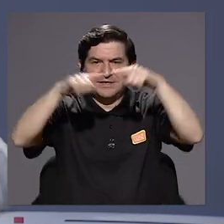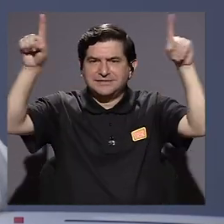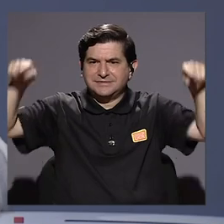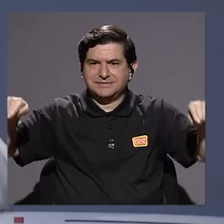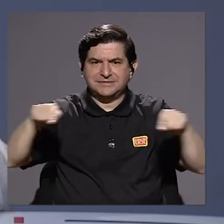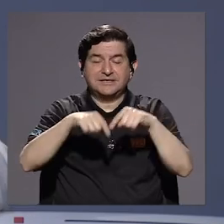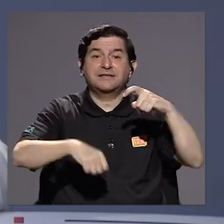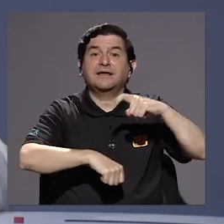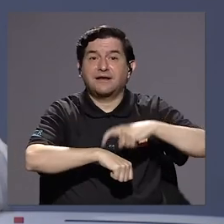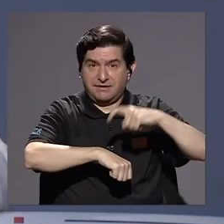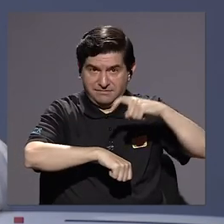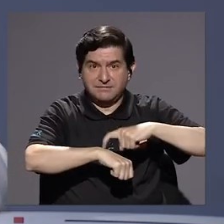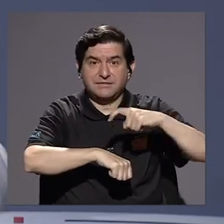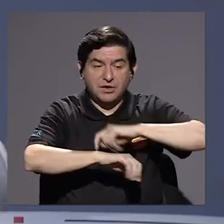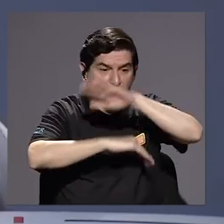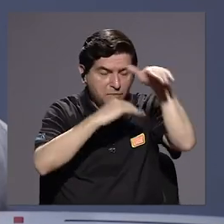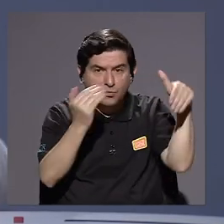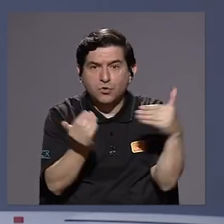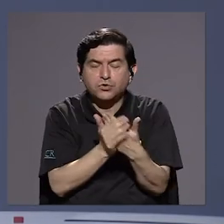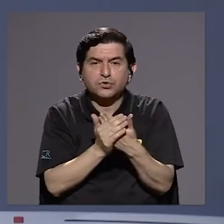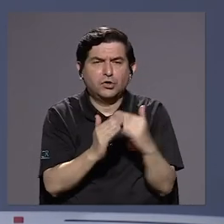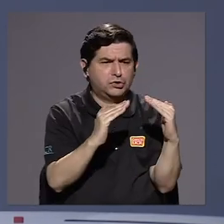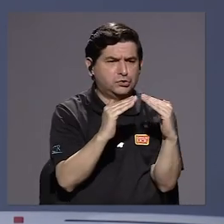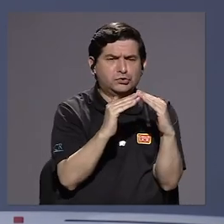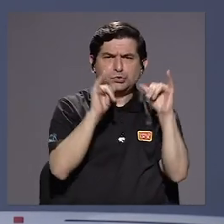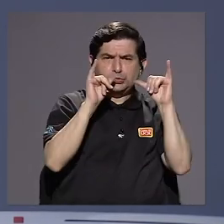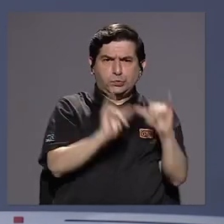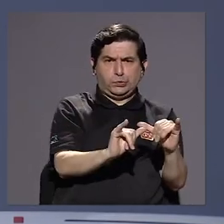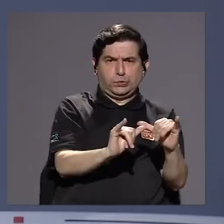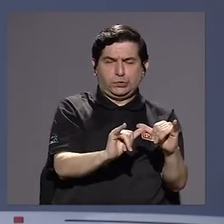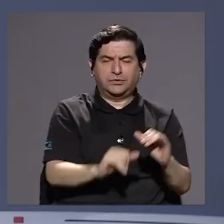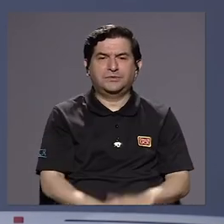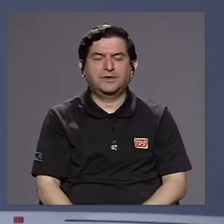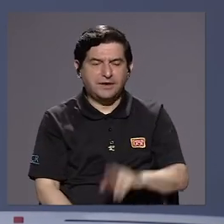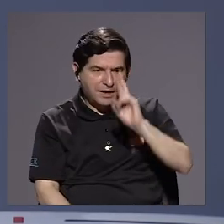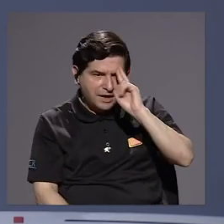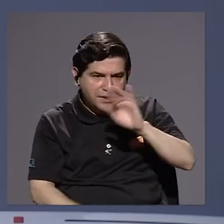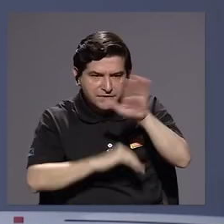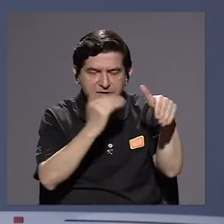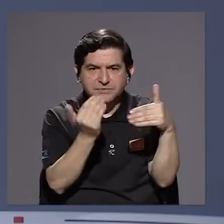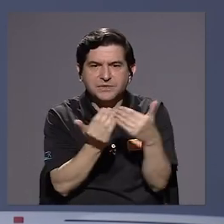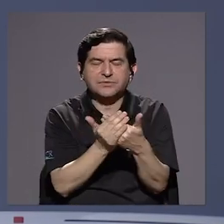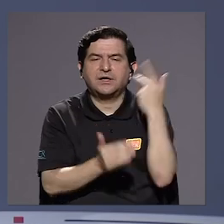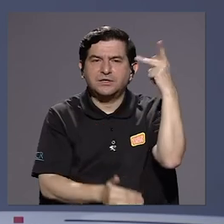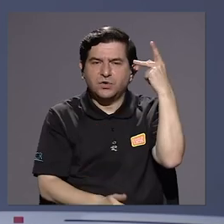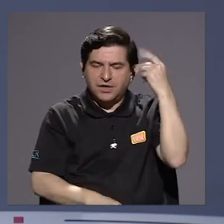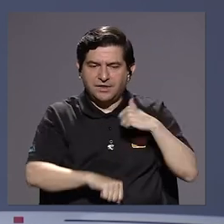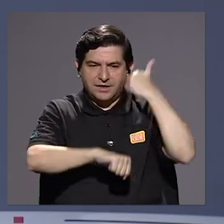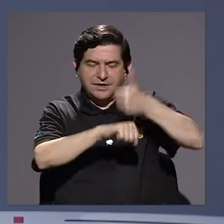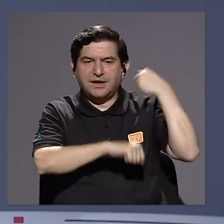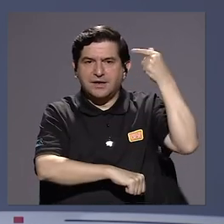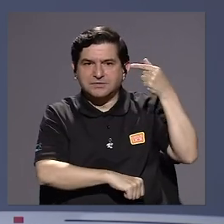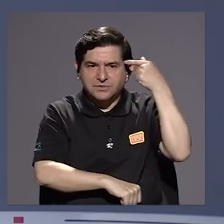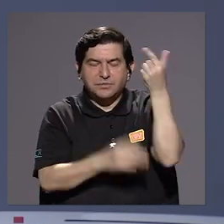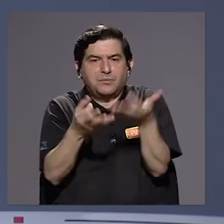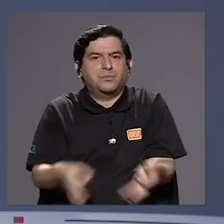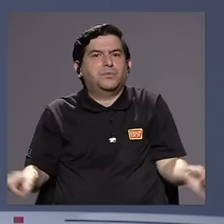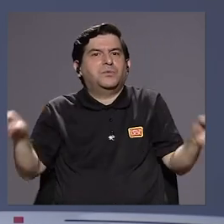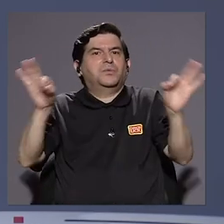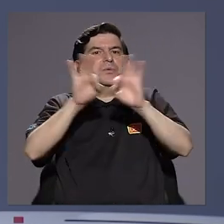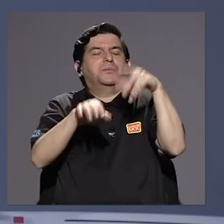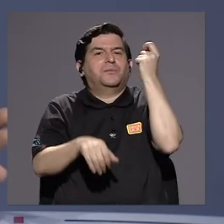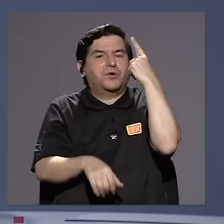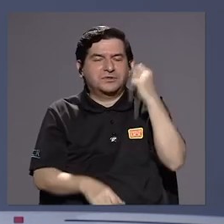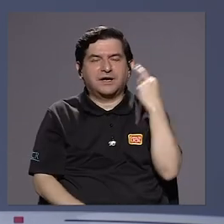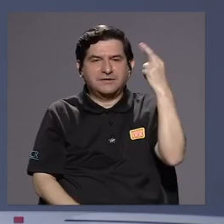en épocas en las que todos están confinados y confinadas. Así que, en respeto a todas las políticas que establecido el Estado, es muy importante